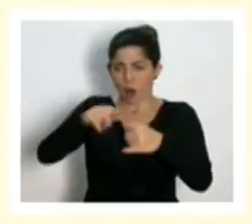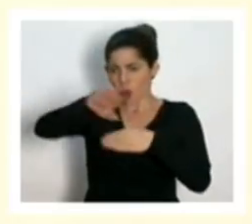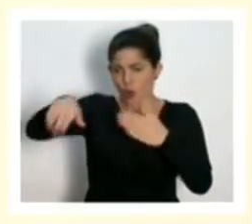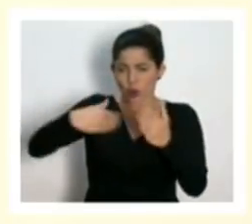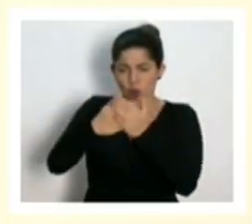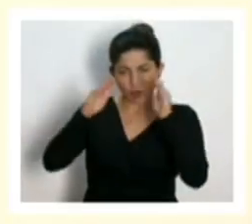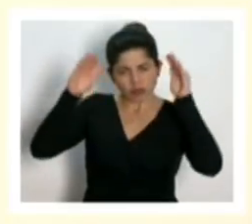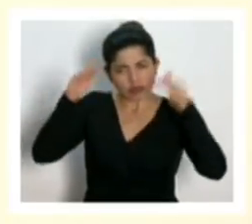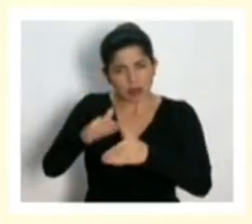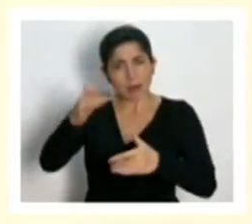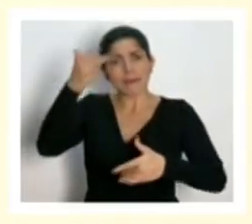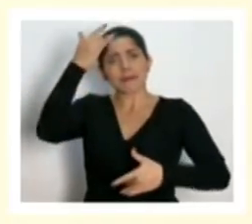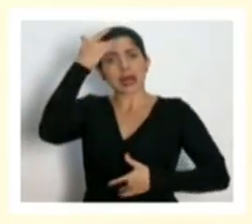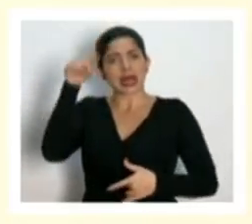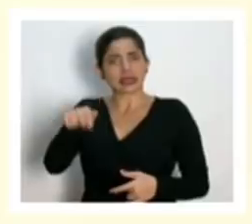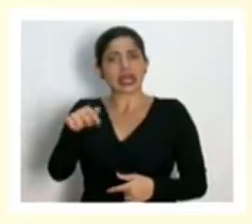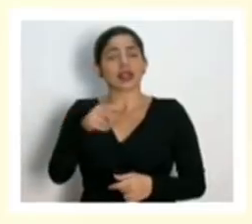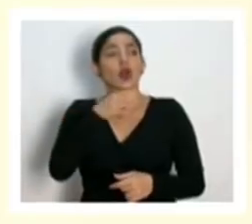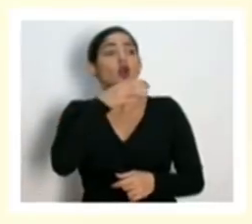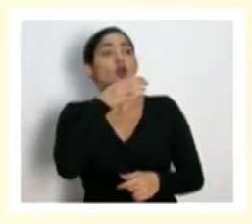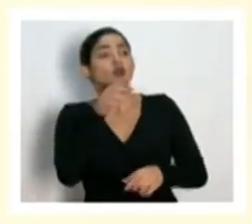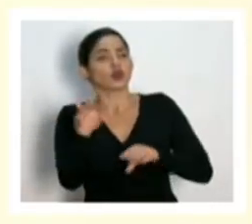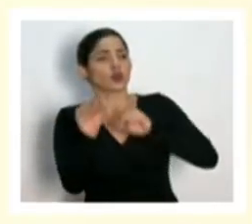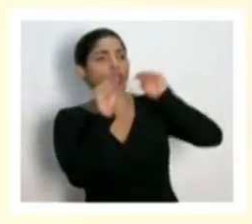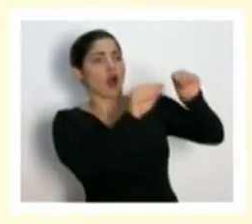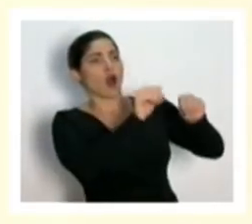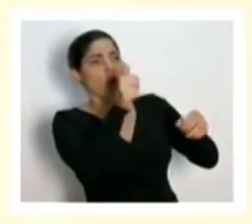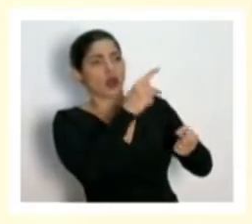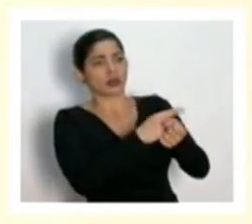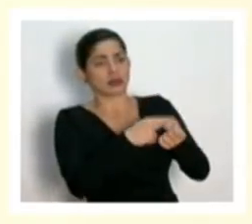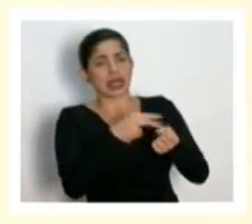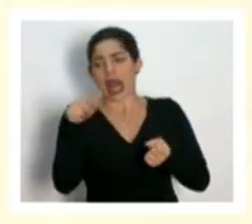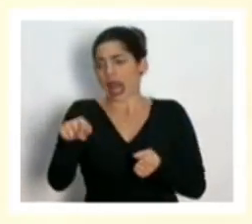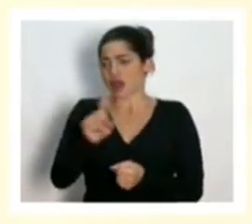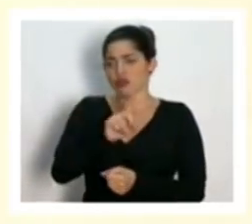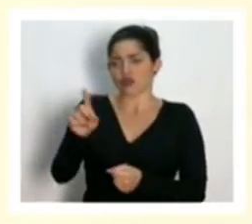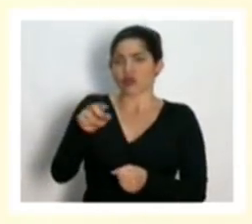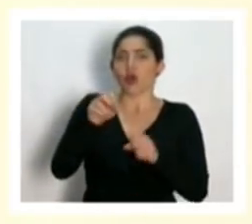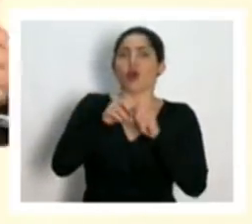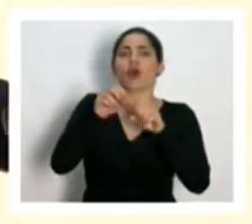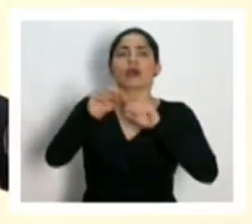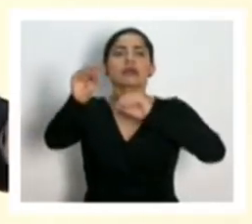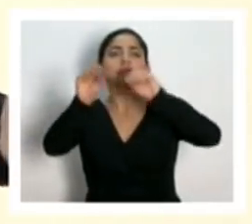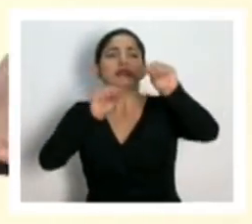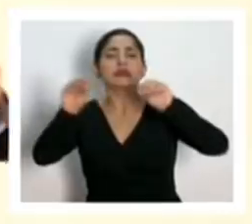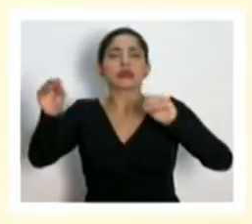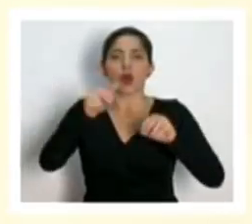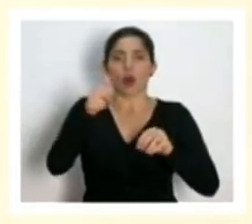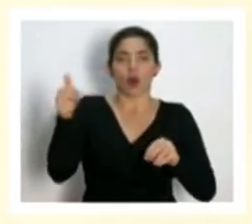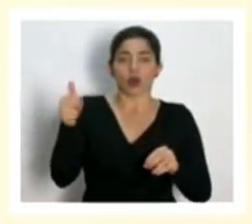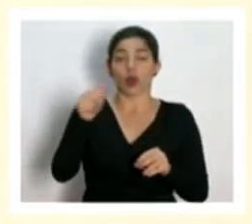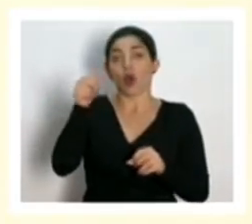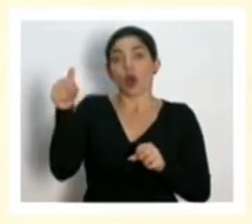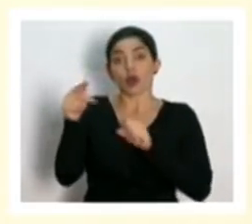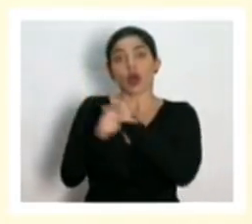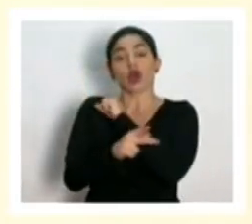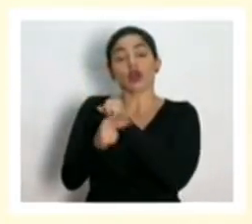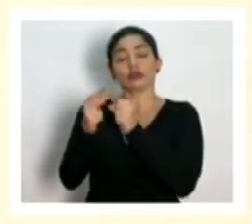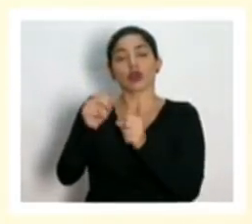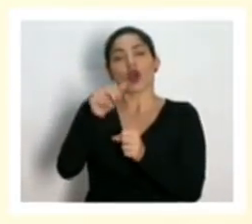solo en estos pacientes consulta externa en este hospital ya no lo vamos a hacer lo vamos a hacer en red y otros hospitales